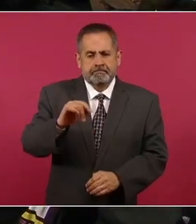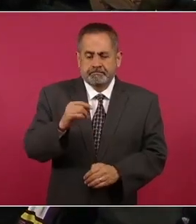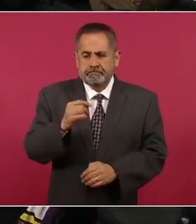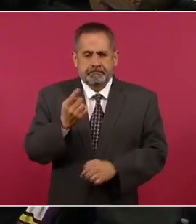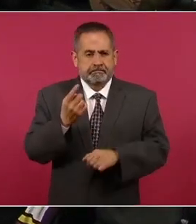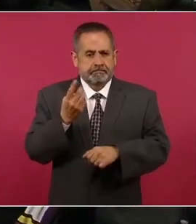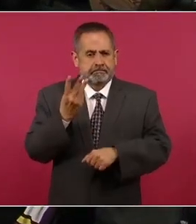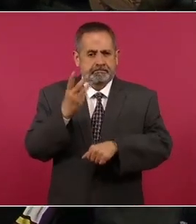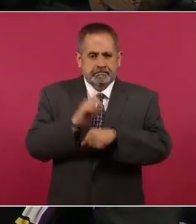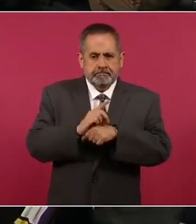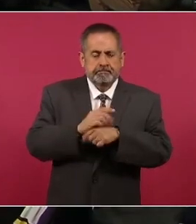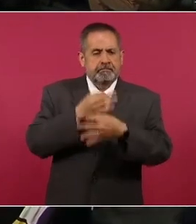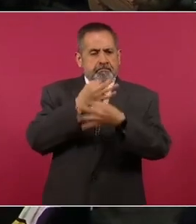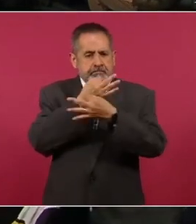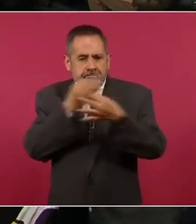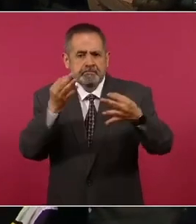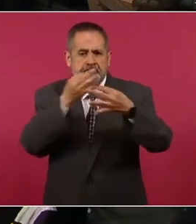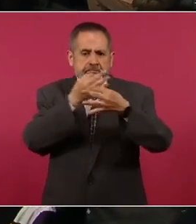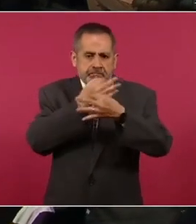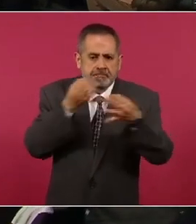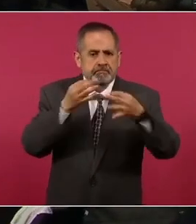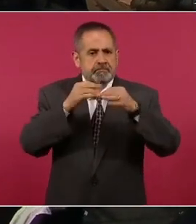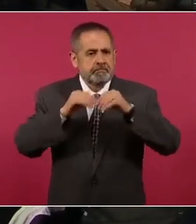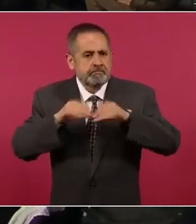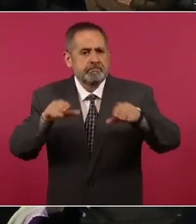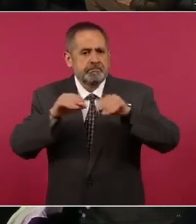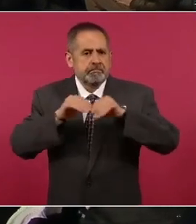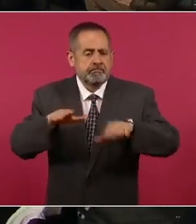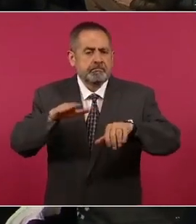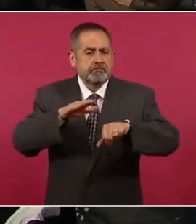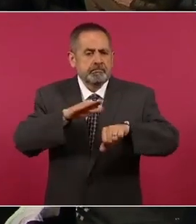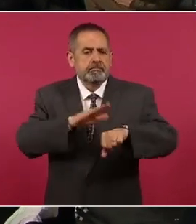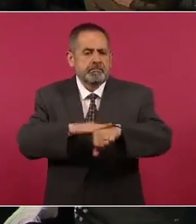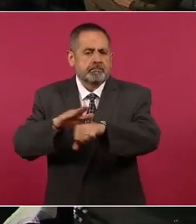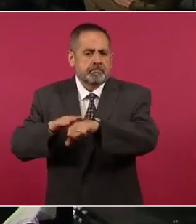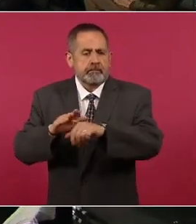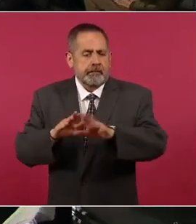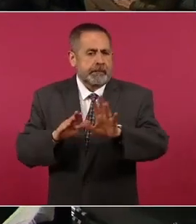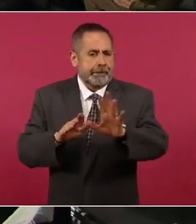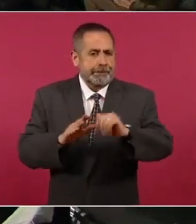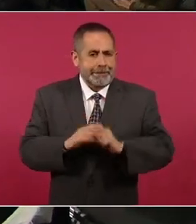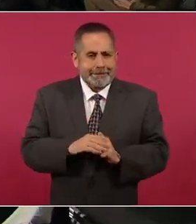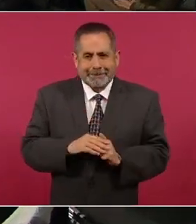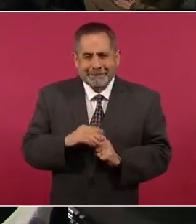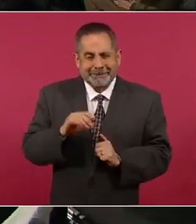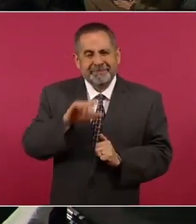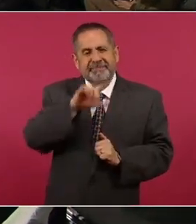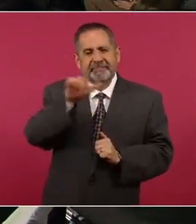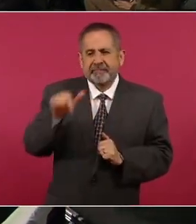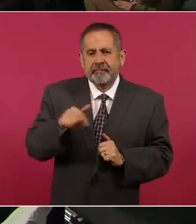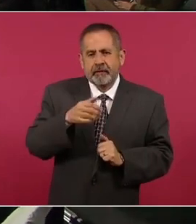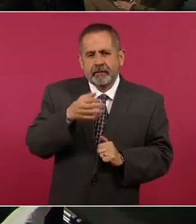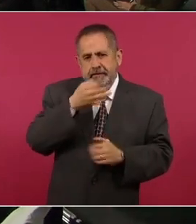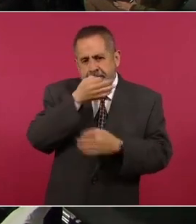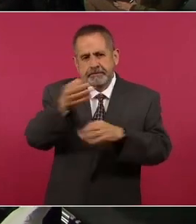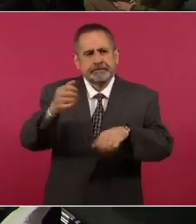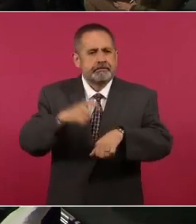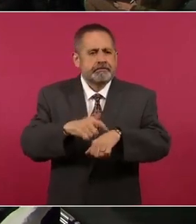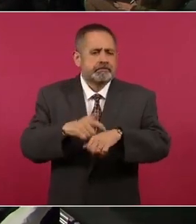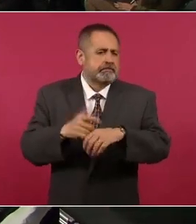informativos. Ya posteriormente se va a informar,